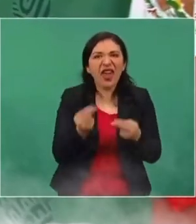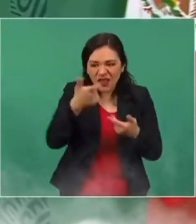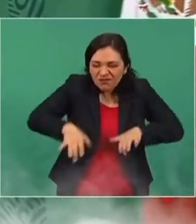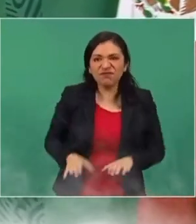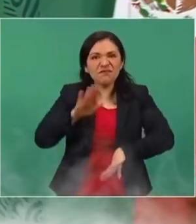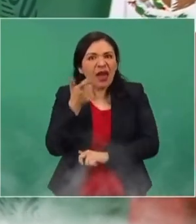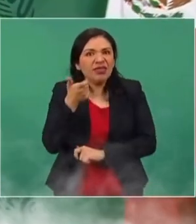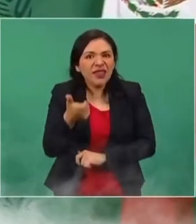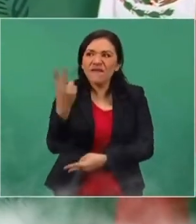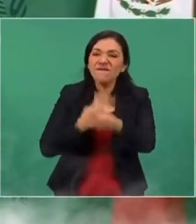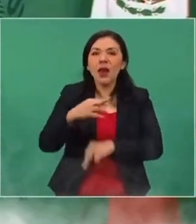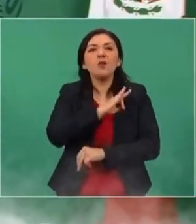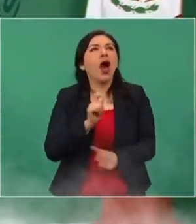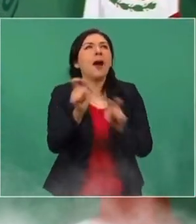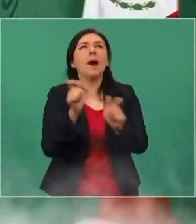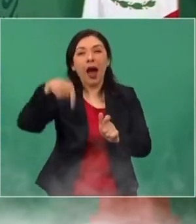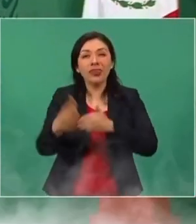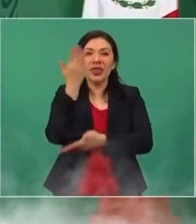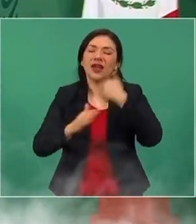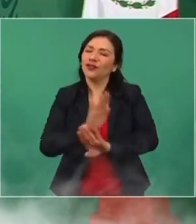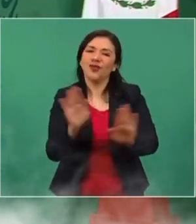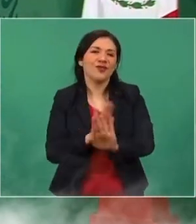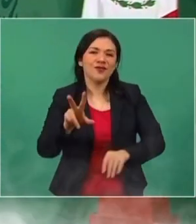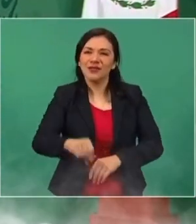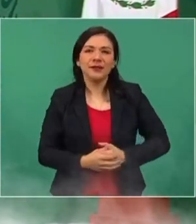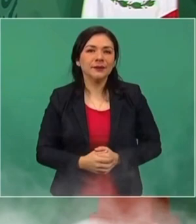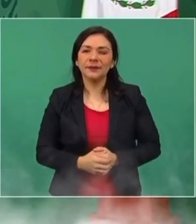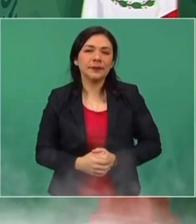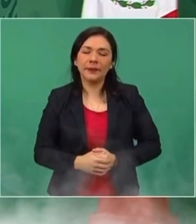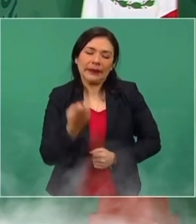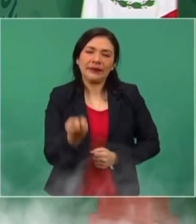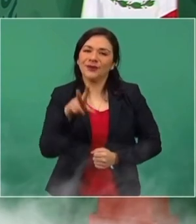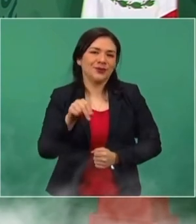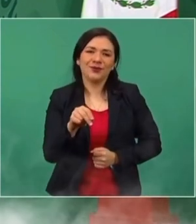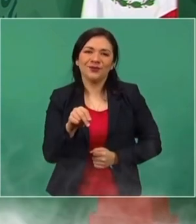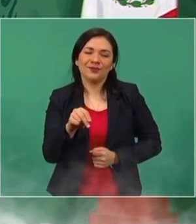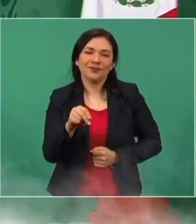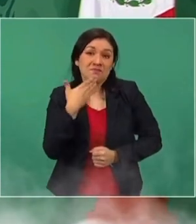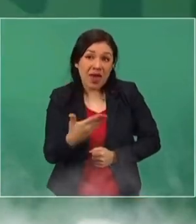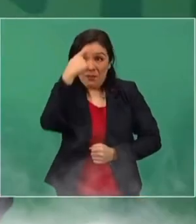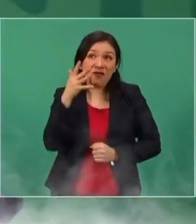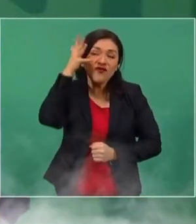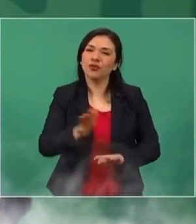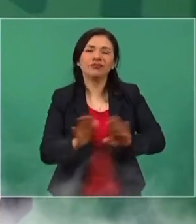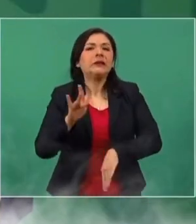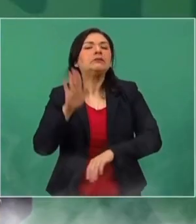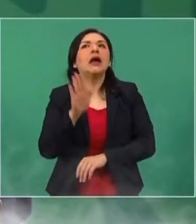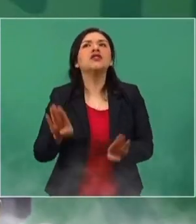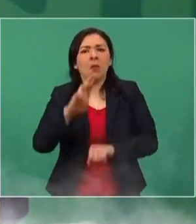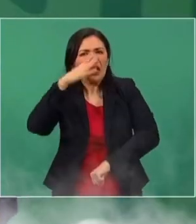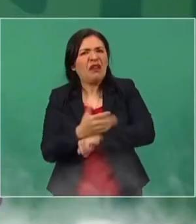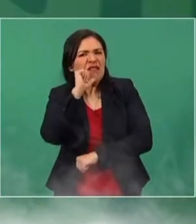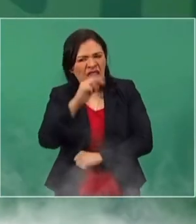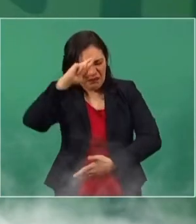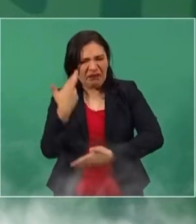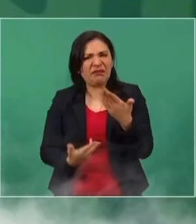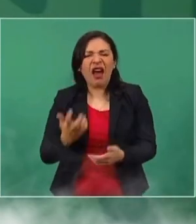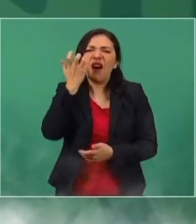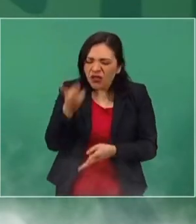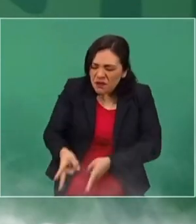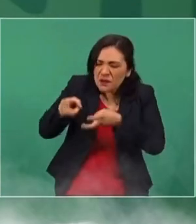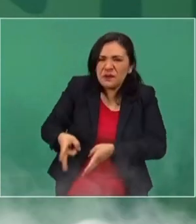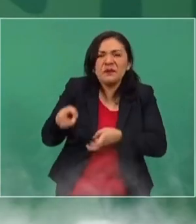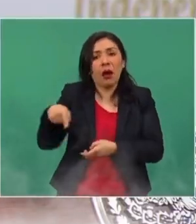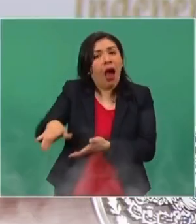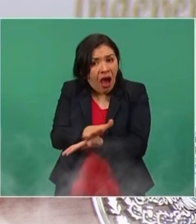y financiar nuestro desarrollo. No, eso no es recomendable. Además, sería muy irresponsable, no solo porque se agotan los